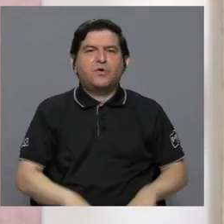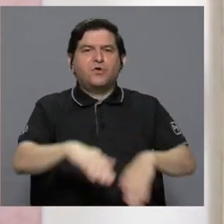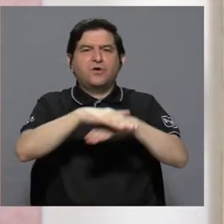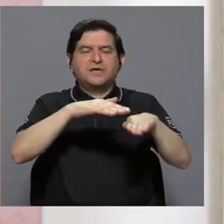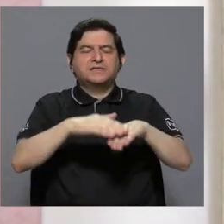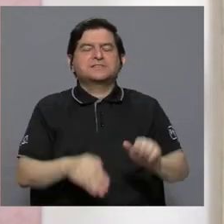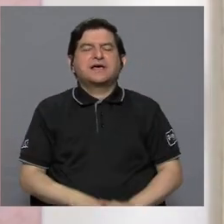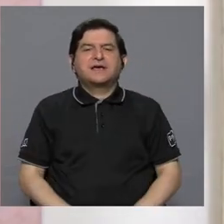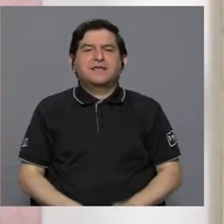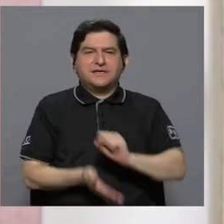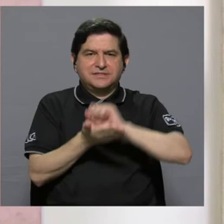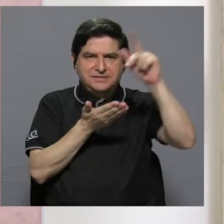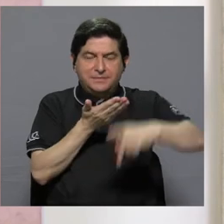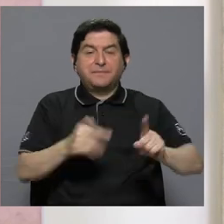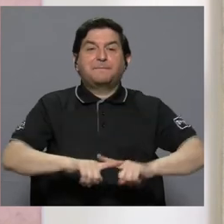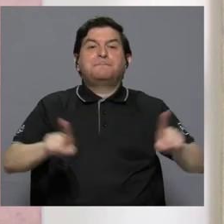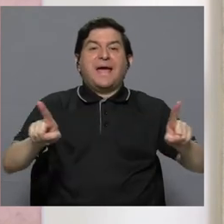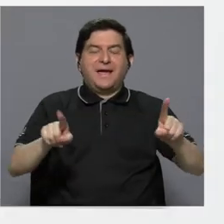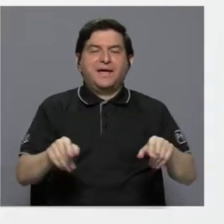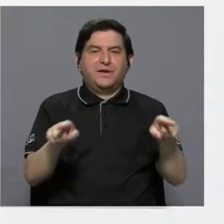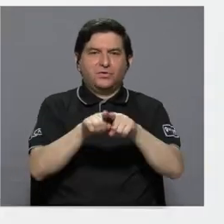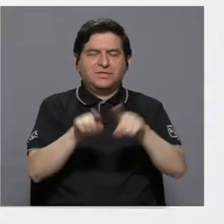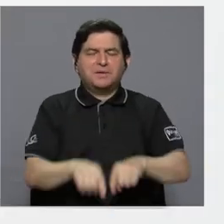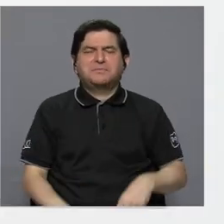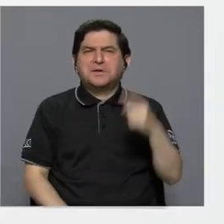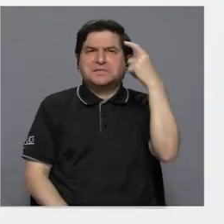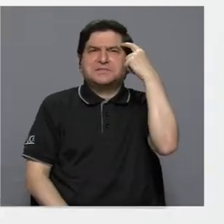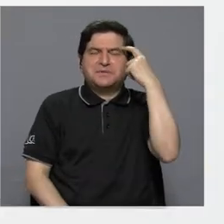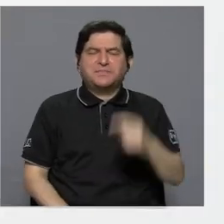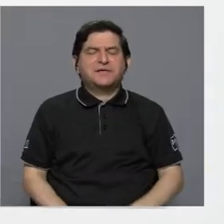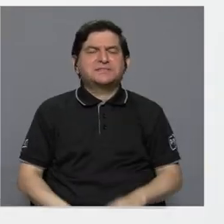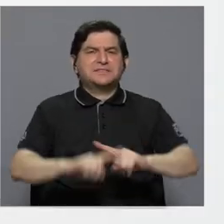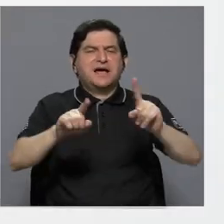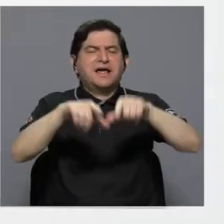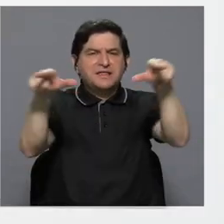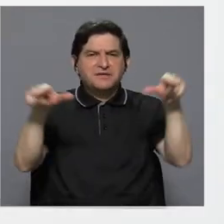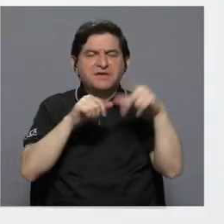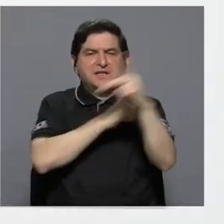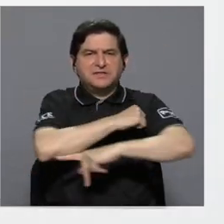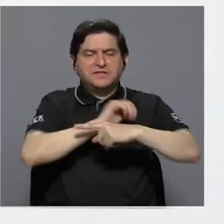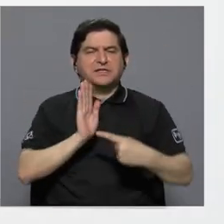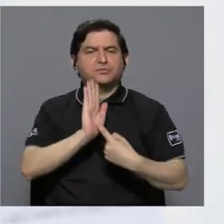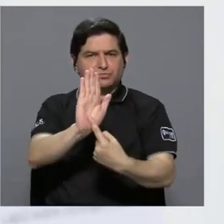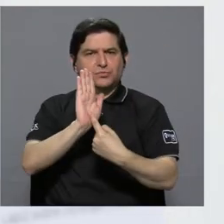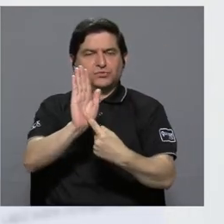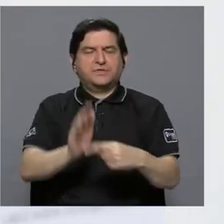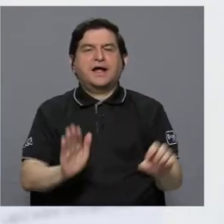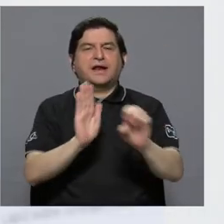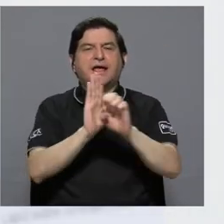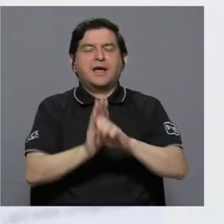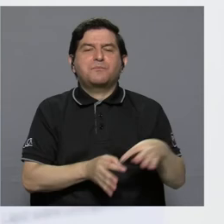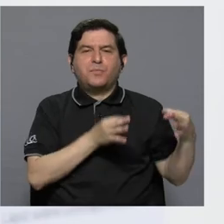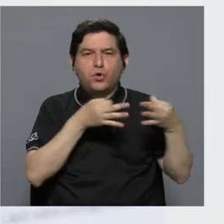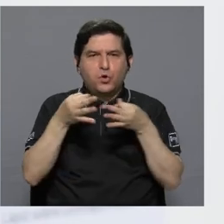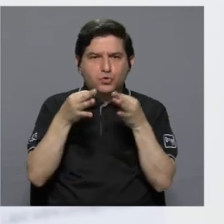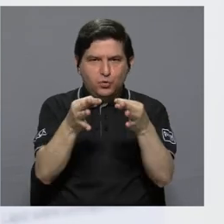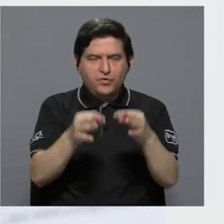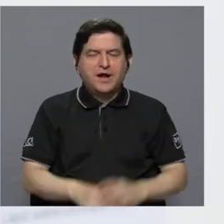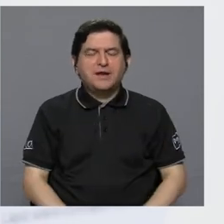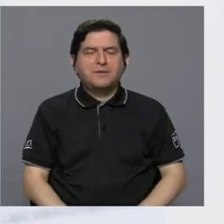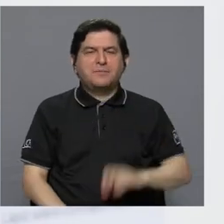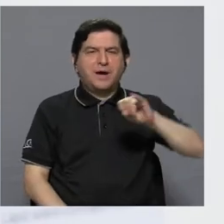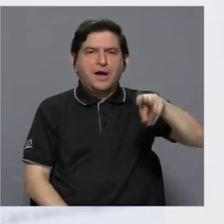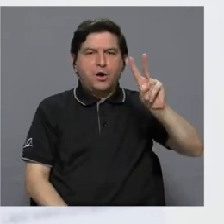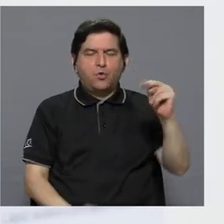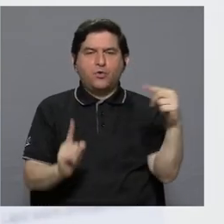Rodrigo Facio. Sin embargo, se planea llevarla a otras partes del país, como Turrialba entre los meses